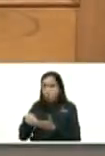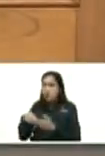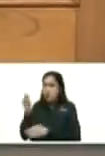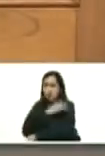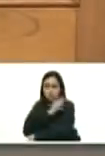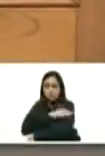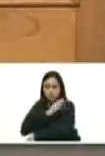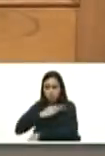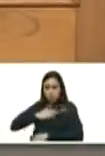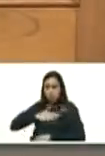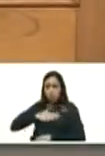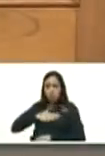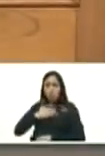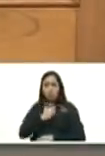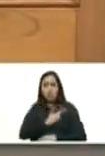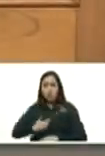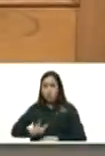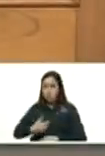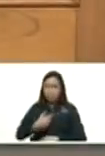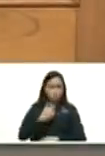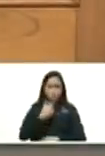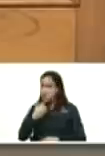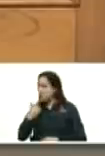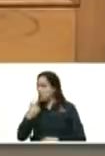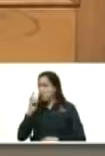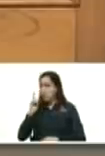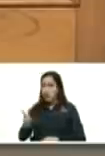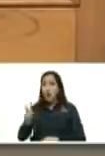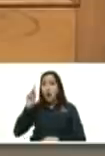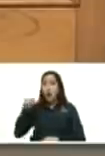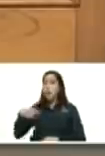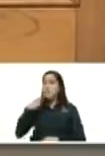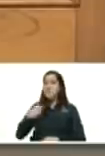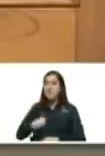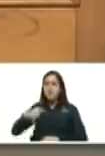Maduro y yo volteo Chávez vive